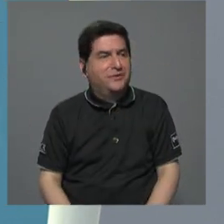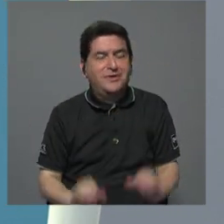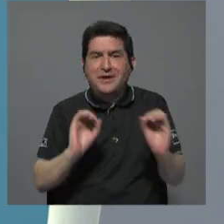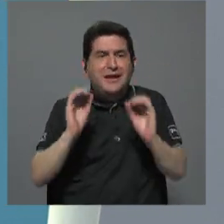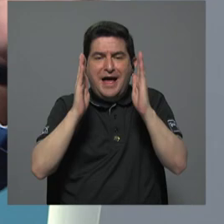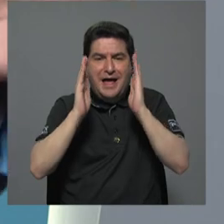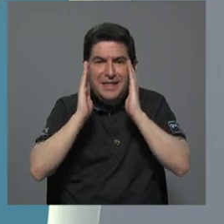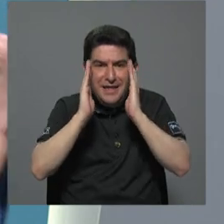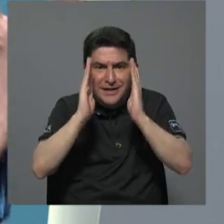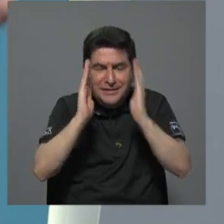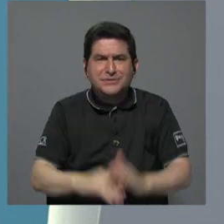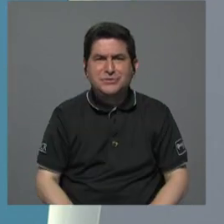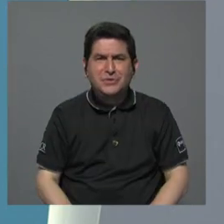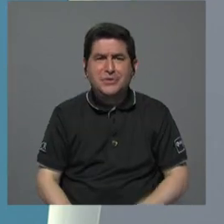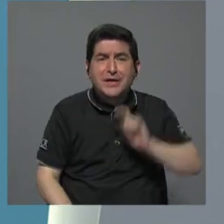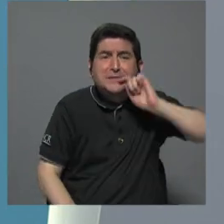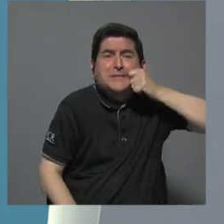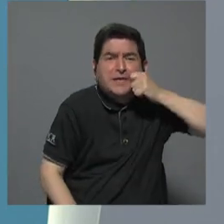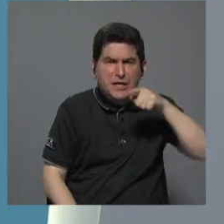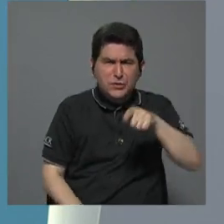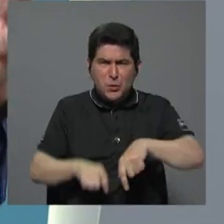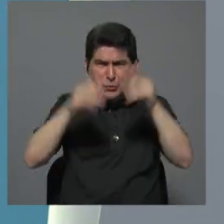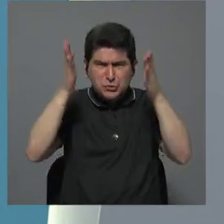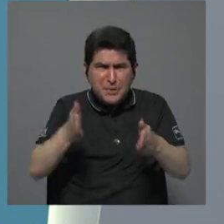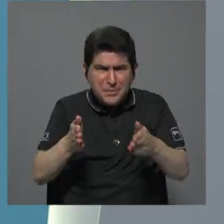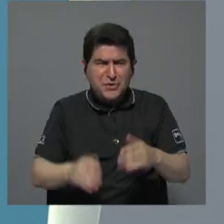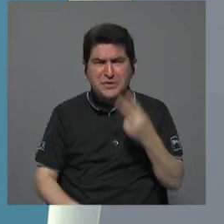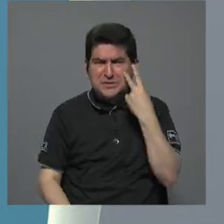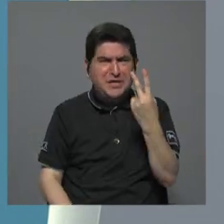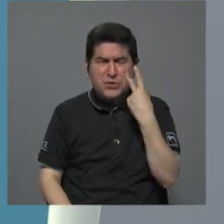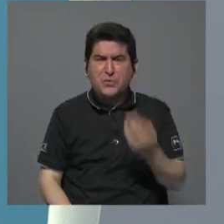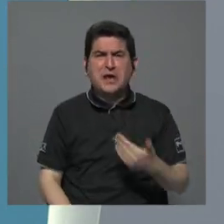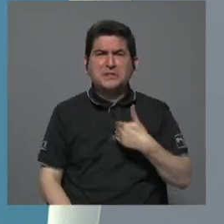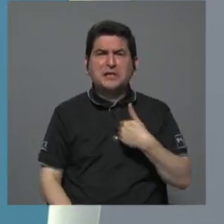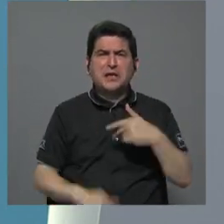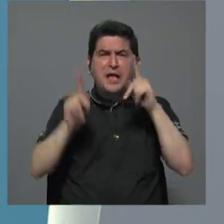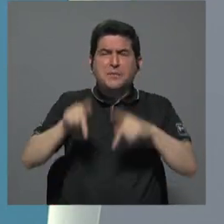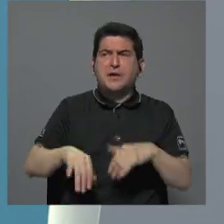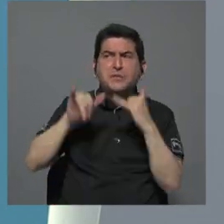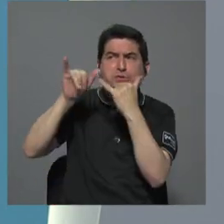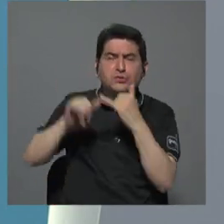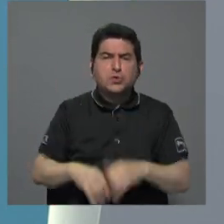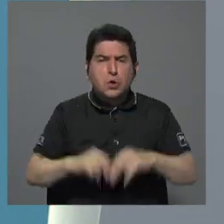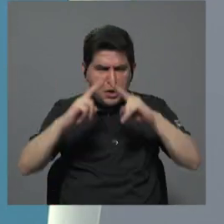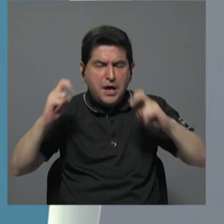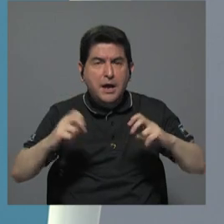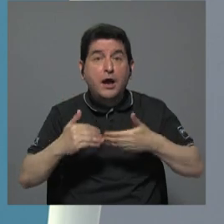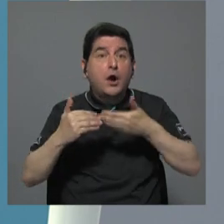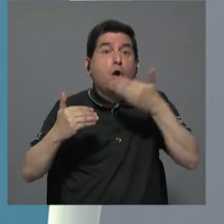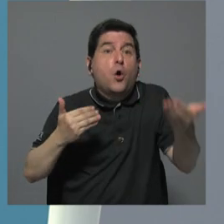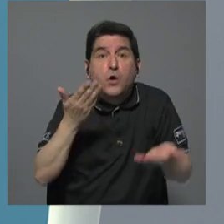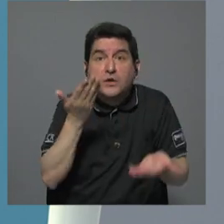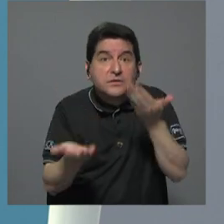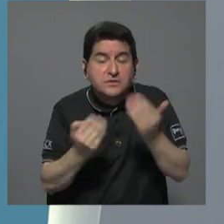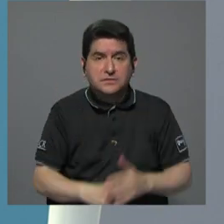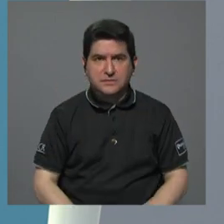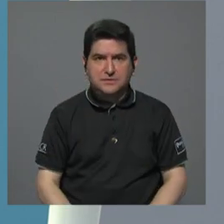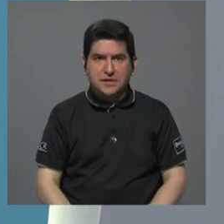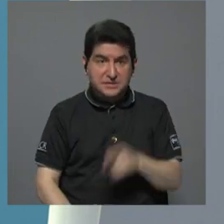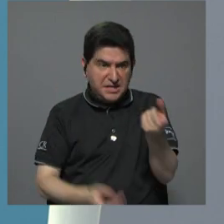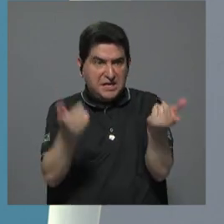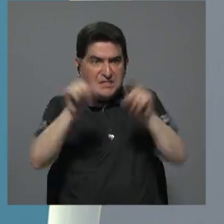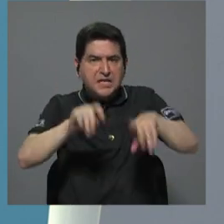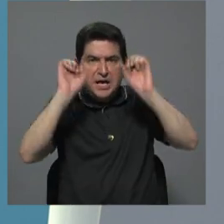ver nada usted no podía ver esto como periodista usted lo pudo haber tenido un denunciante y haberlo revisado aquí hay cosas que definitivamente